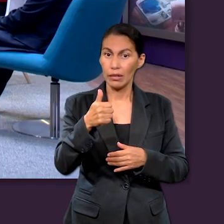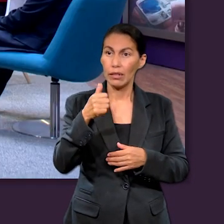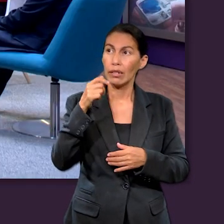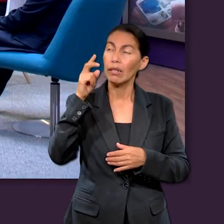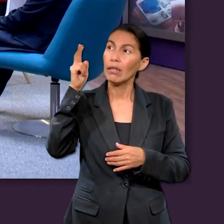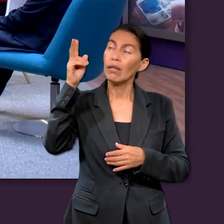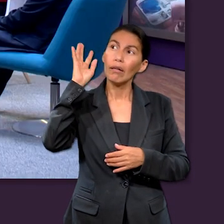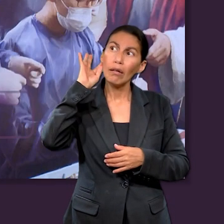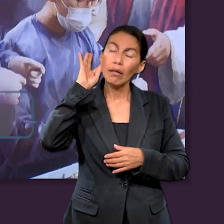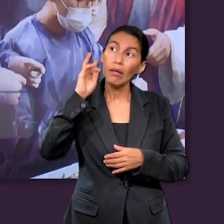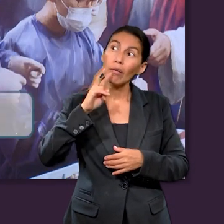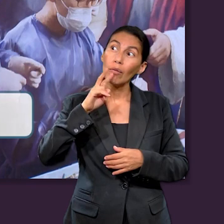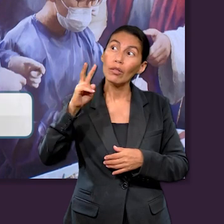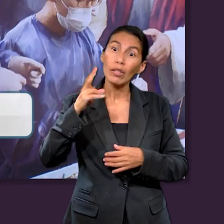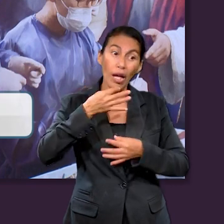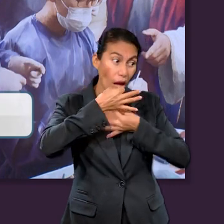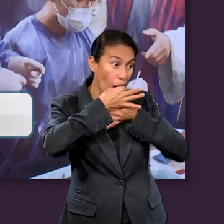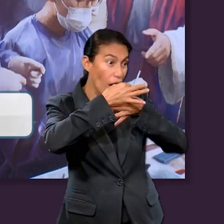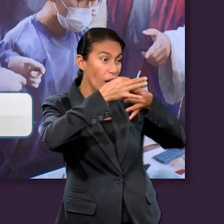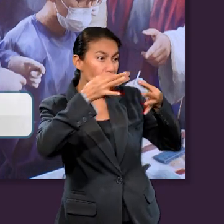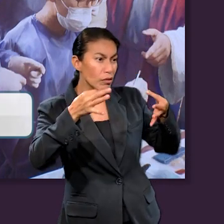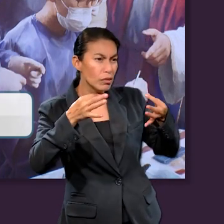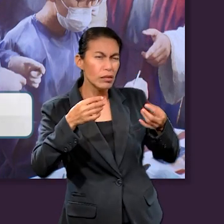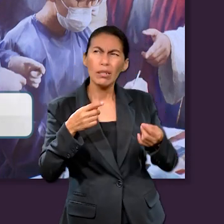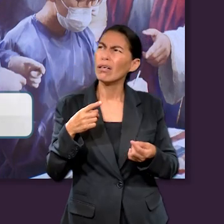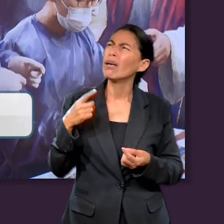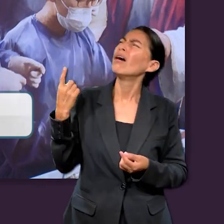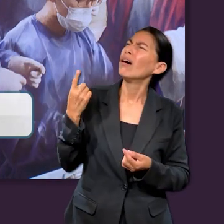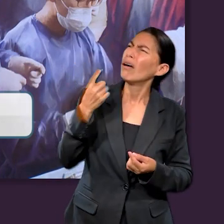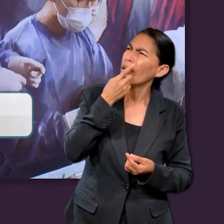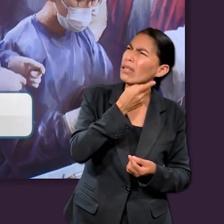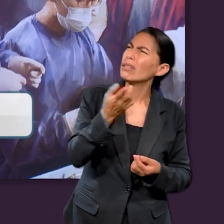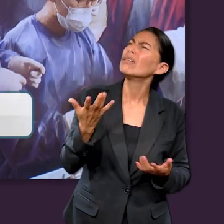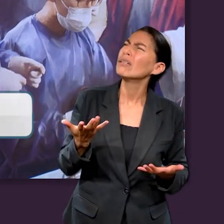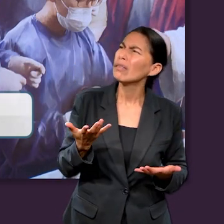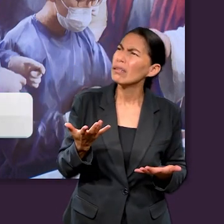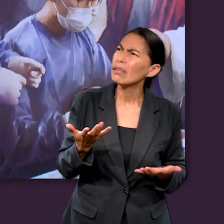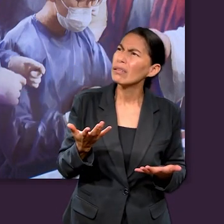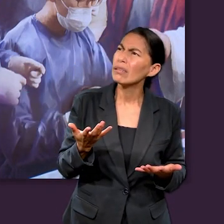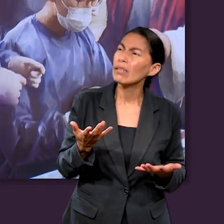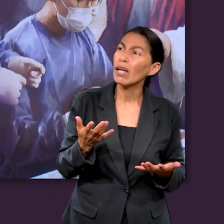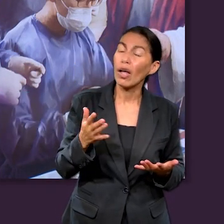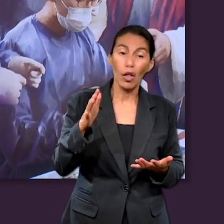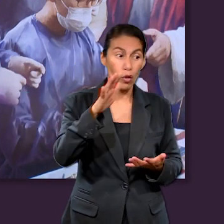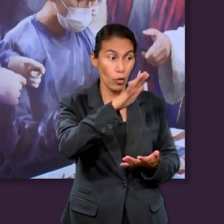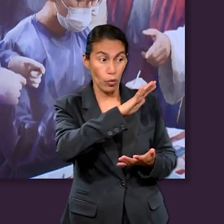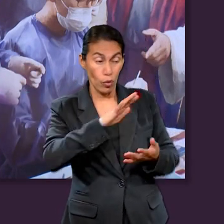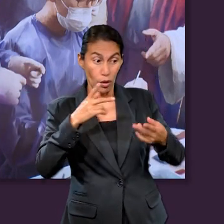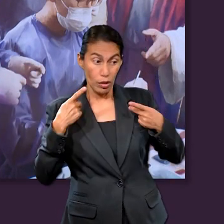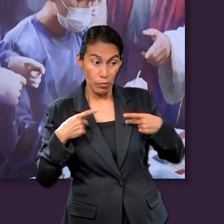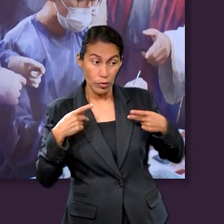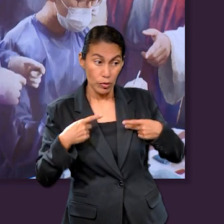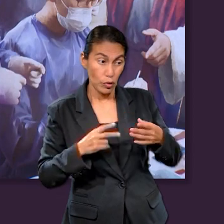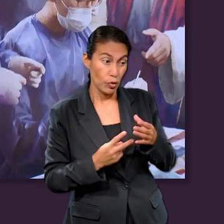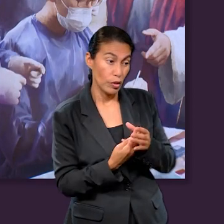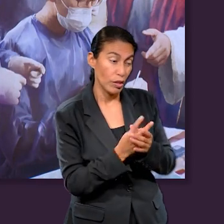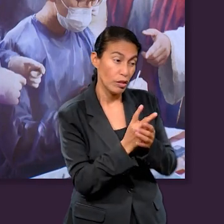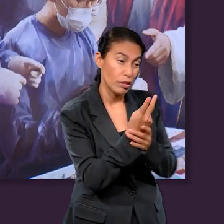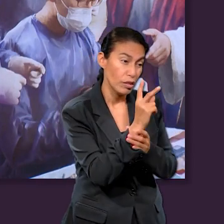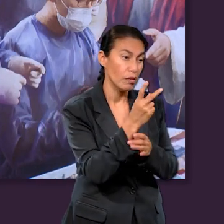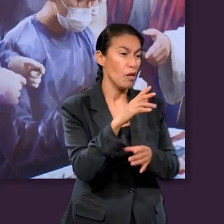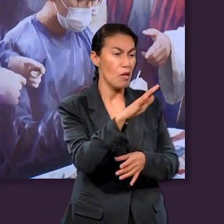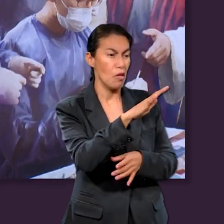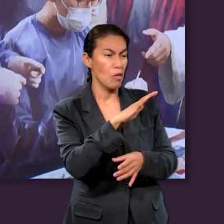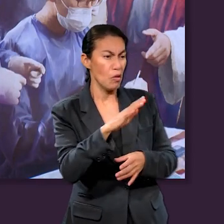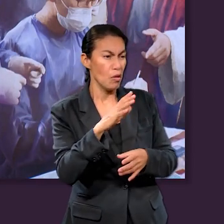el 6 dice, vos que decía, da voces. Y yo respondí, ¿qué tengo que decir a voces? Que toda